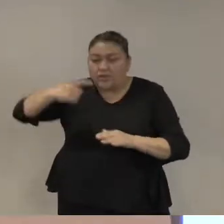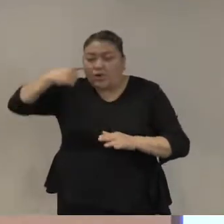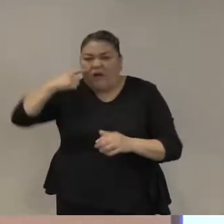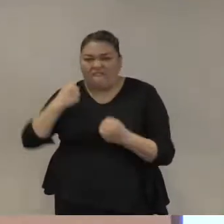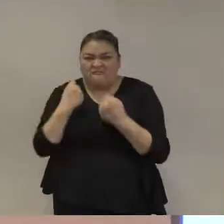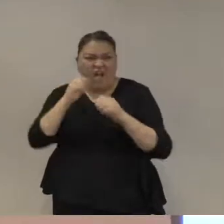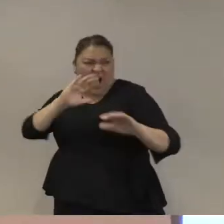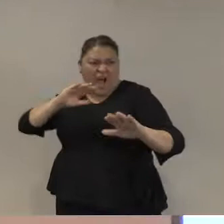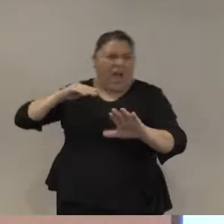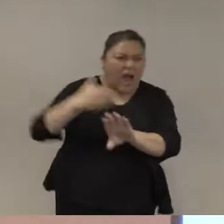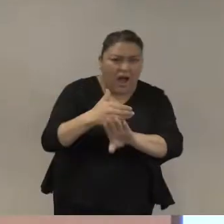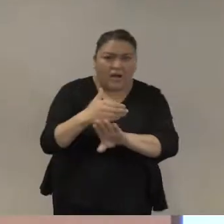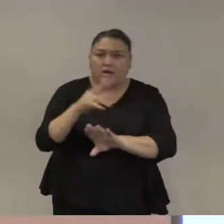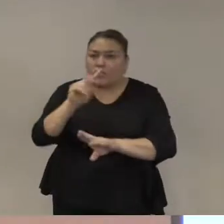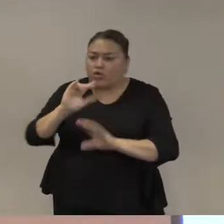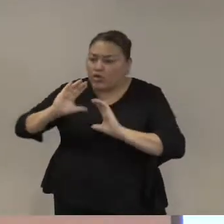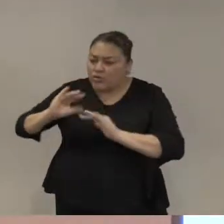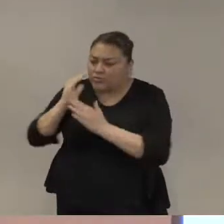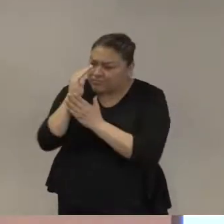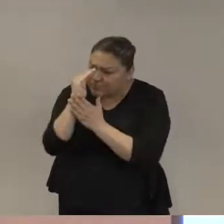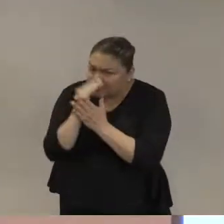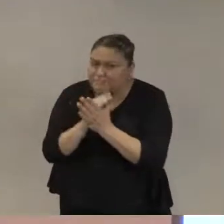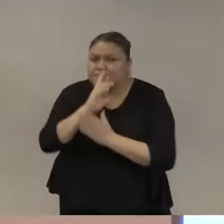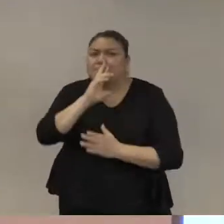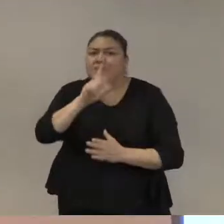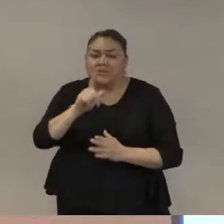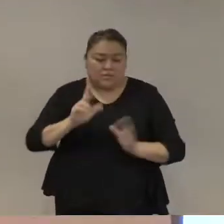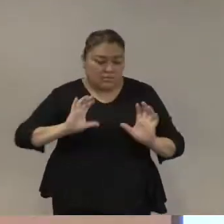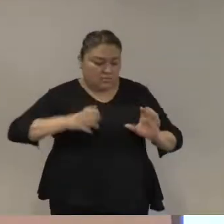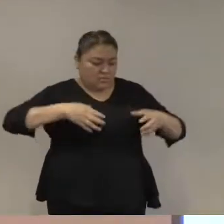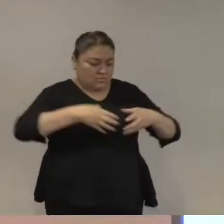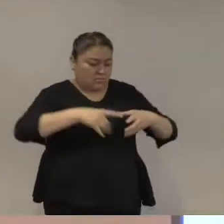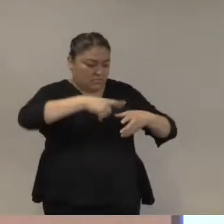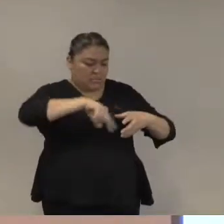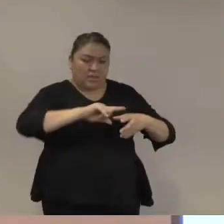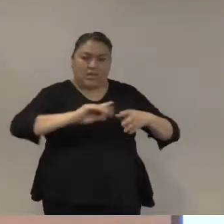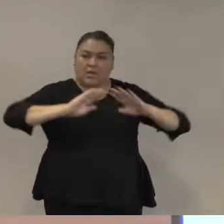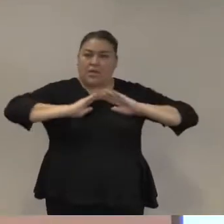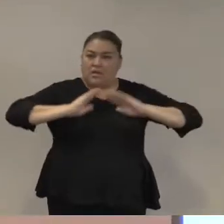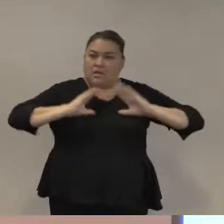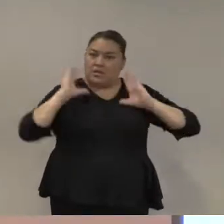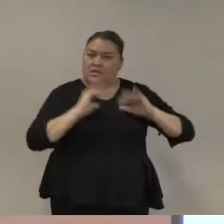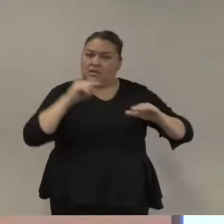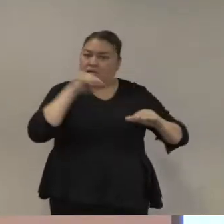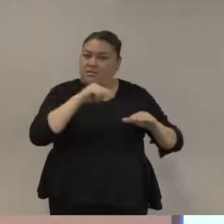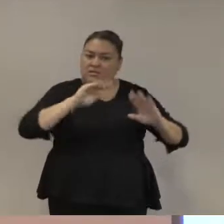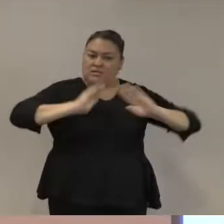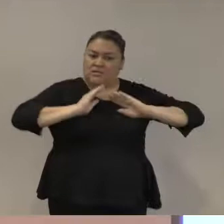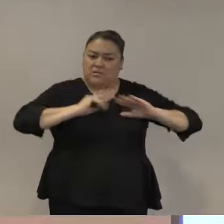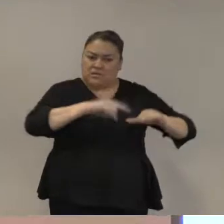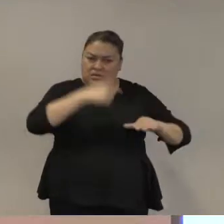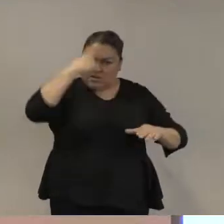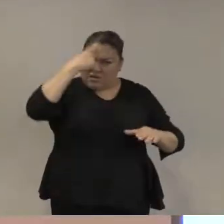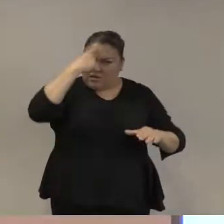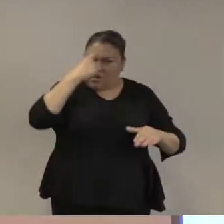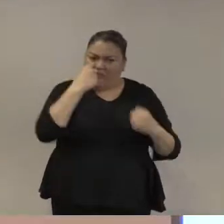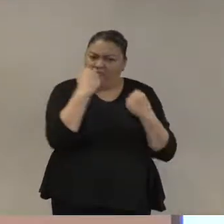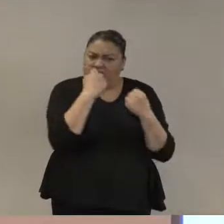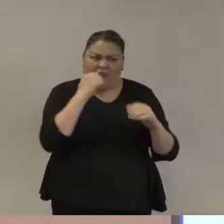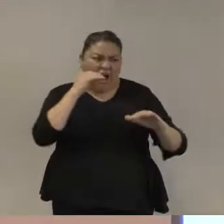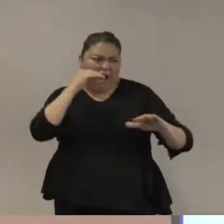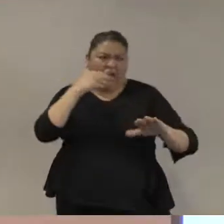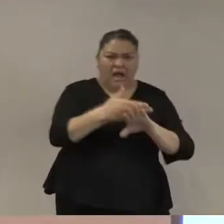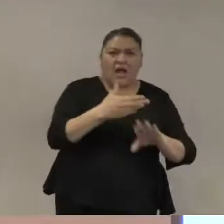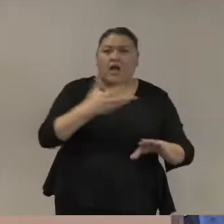de la fuerza, no tanto en el caso de militares, dar esa capacitación a militares cambia su naturaleza como fuerza de